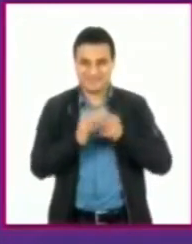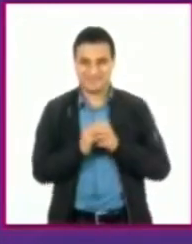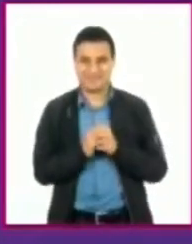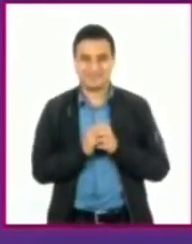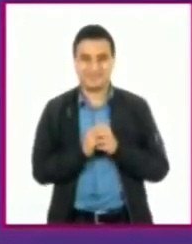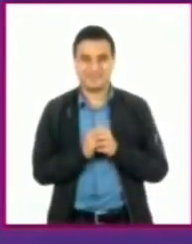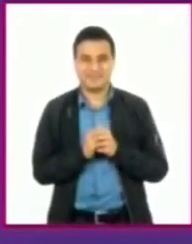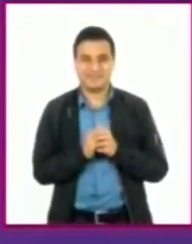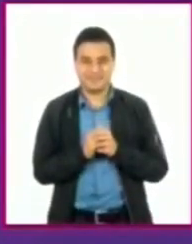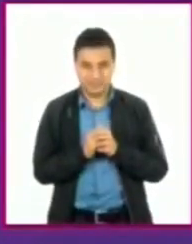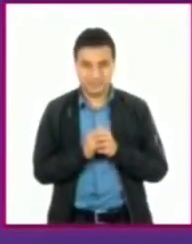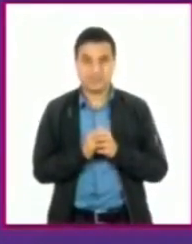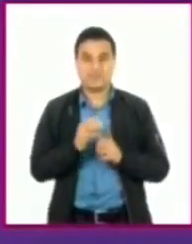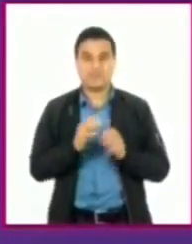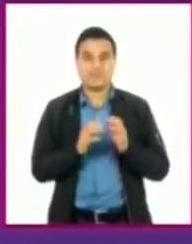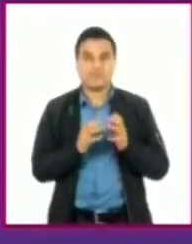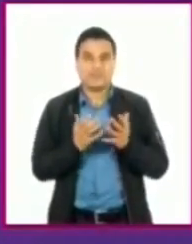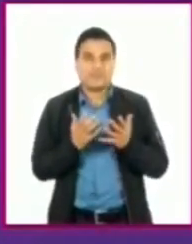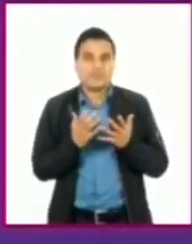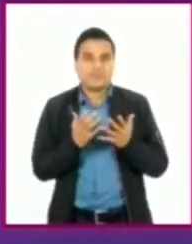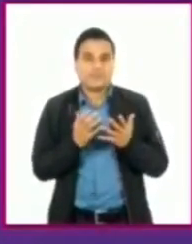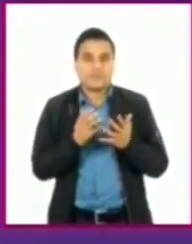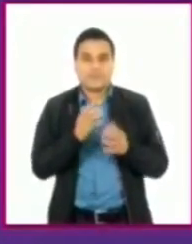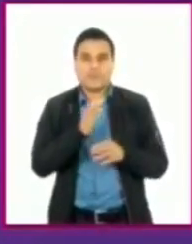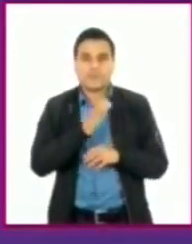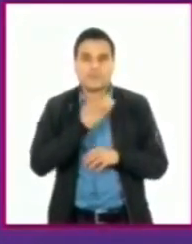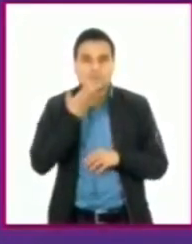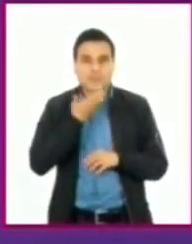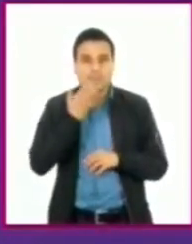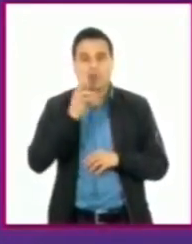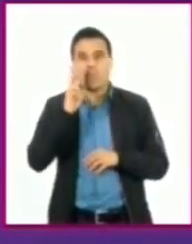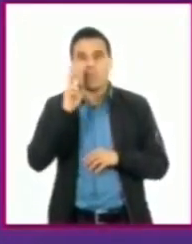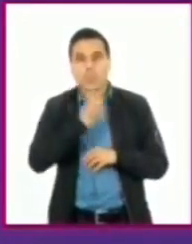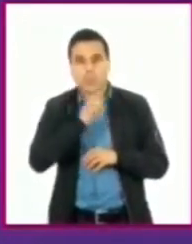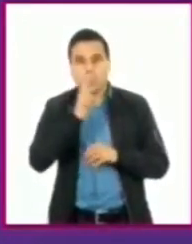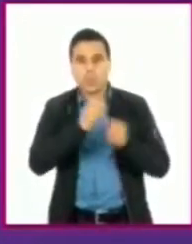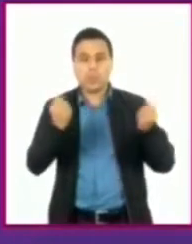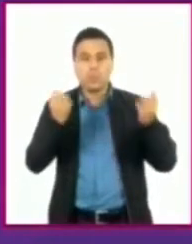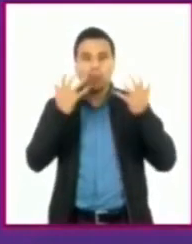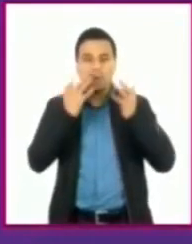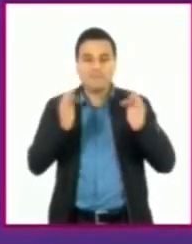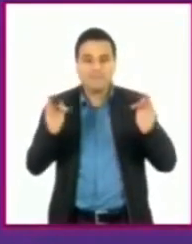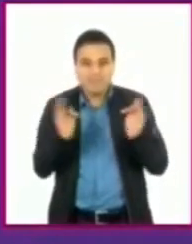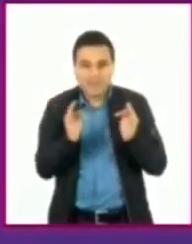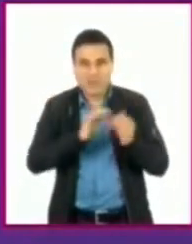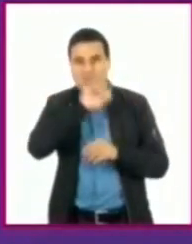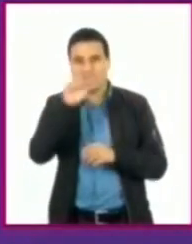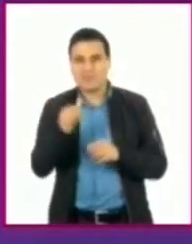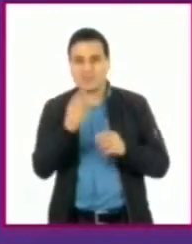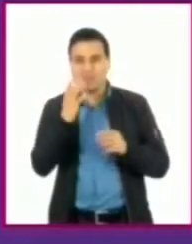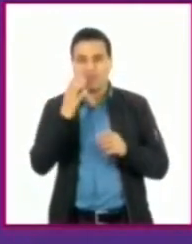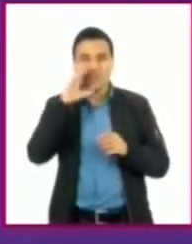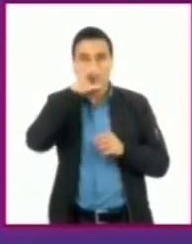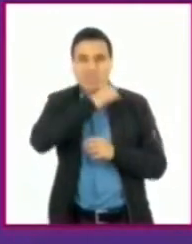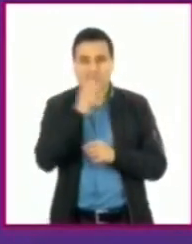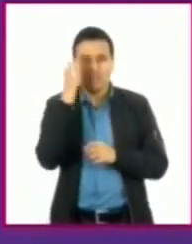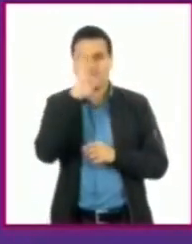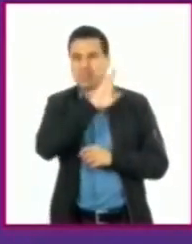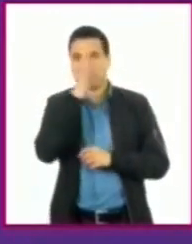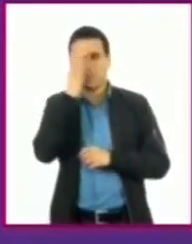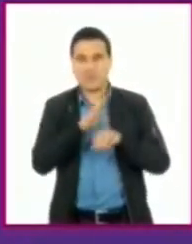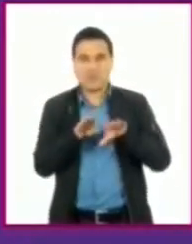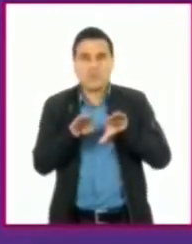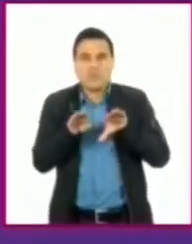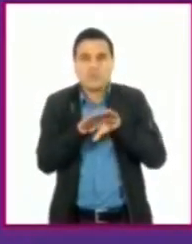temperaturas bajas casi todo el año, aire, luego calor. ¿Cómo le hacemos para fortalecernos y prevenir, pues